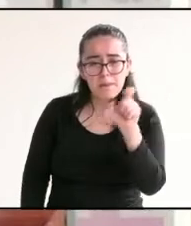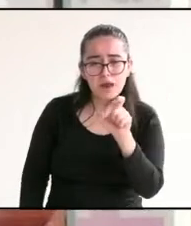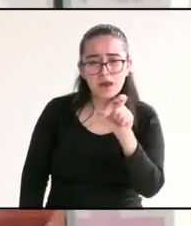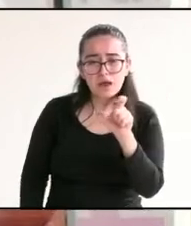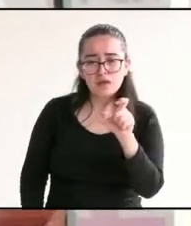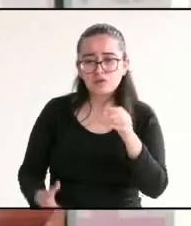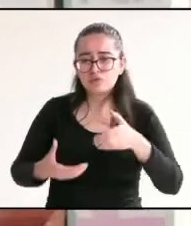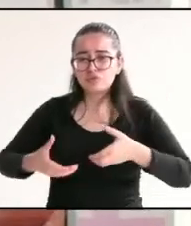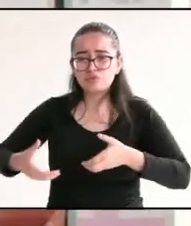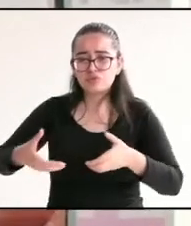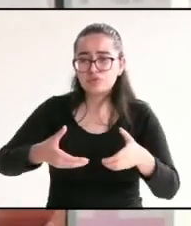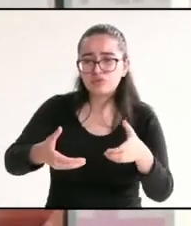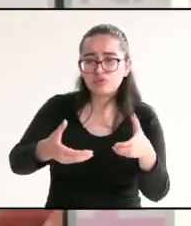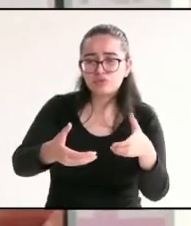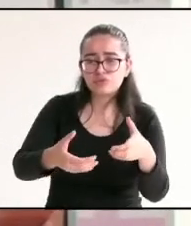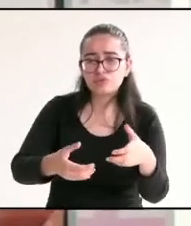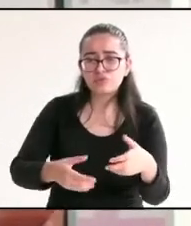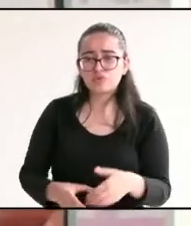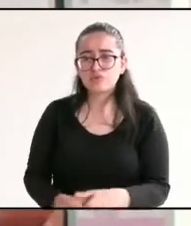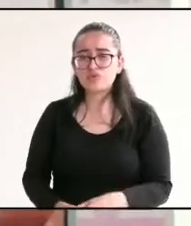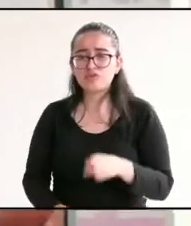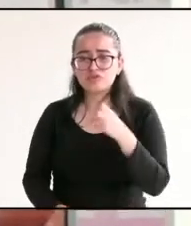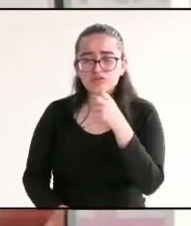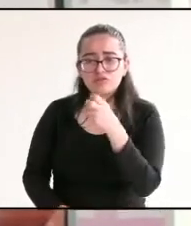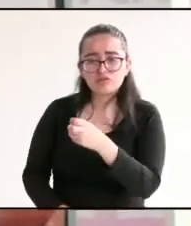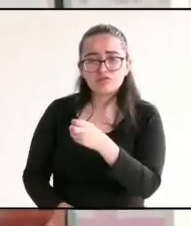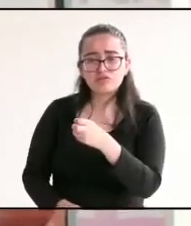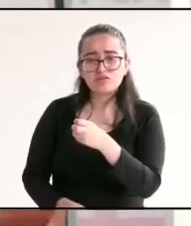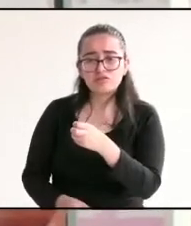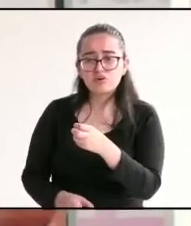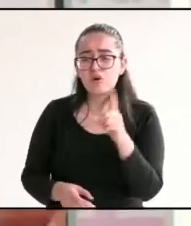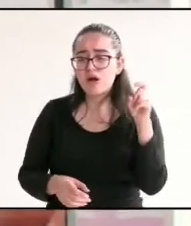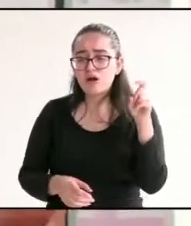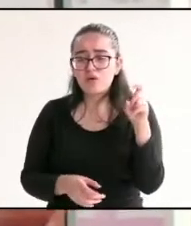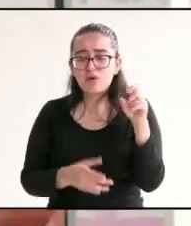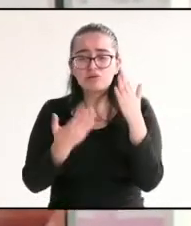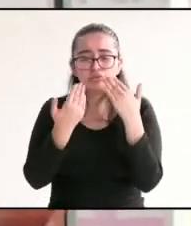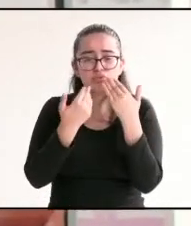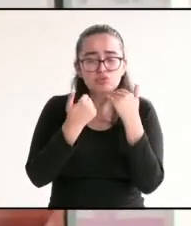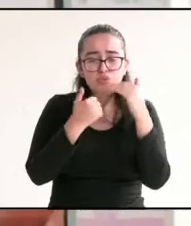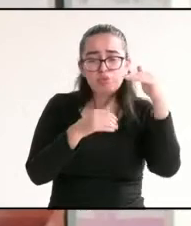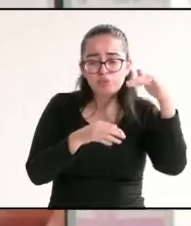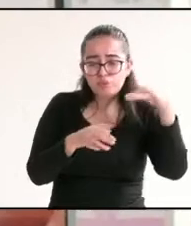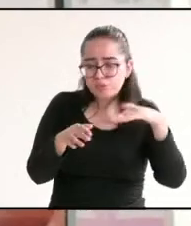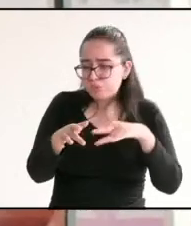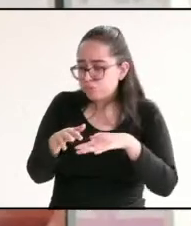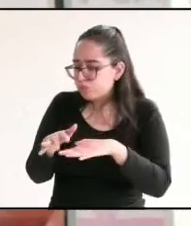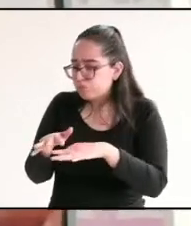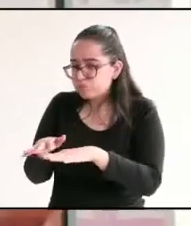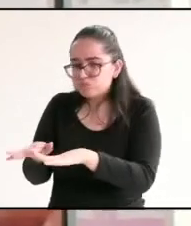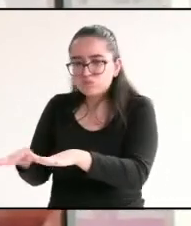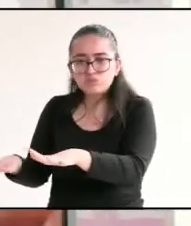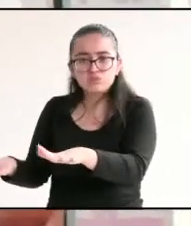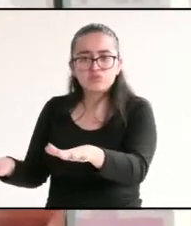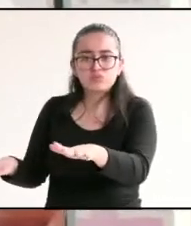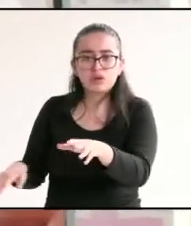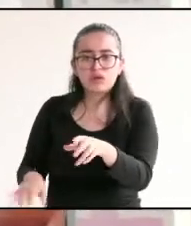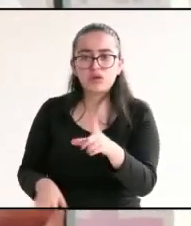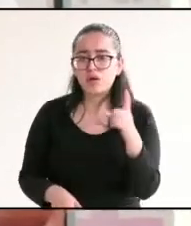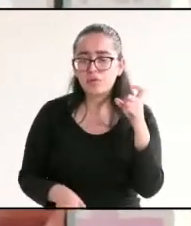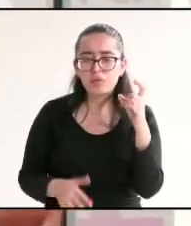autopista, esa ha dejado de llegar toda el agua al Farallón. Necesitamos hacer también